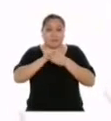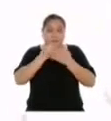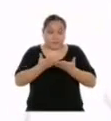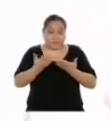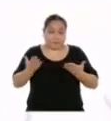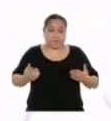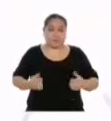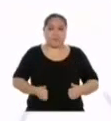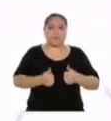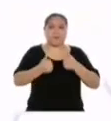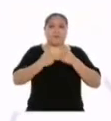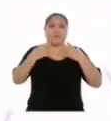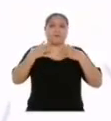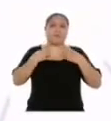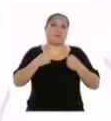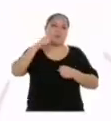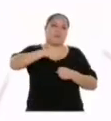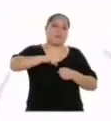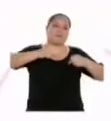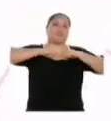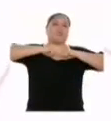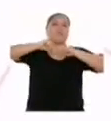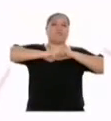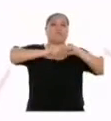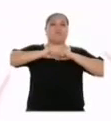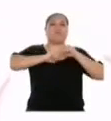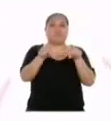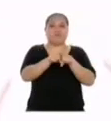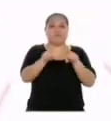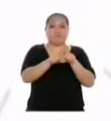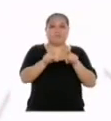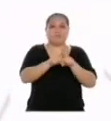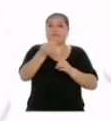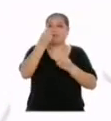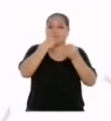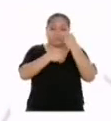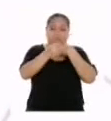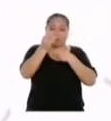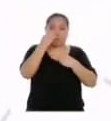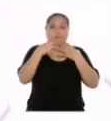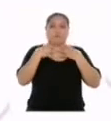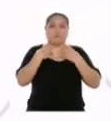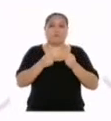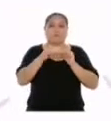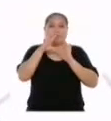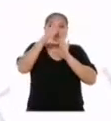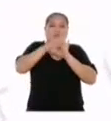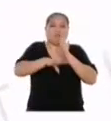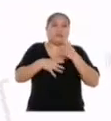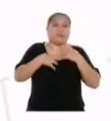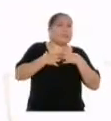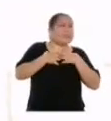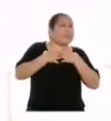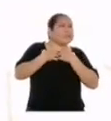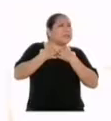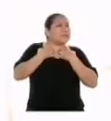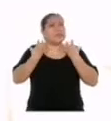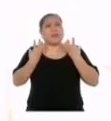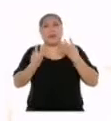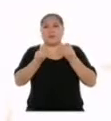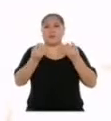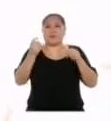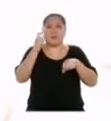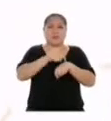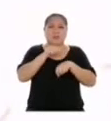implica desarrollar actividad física y llevar una alimentación saludable. Esto ayuda a reducir el estrés que nos puede generar pasar tanto